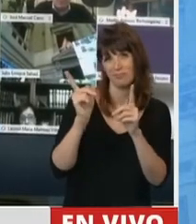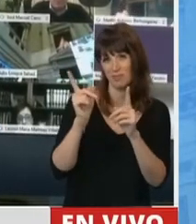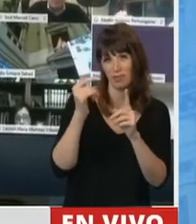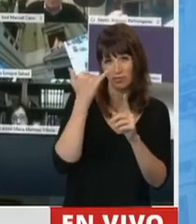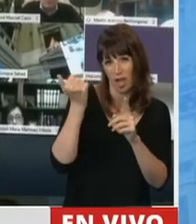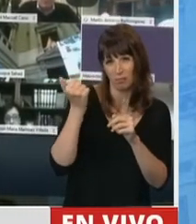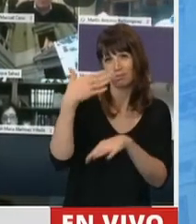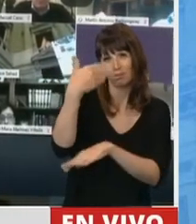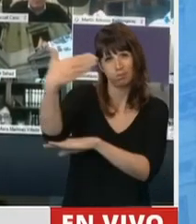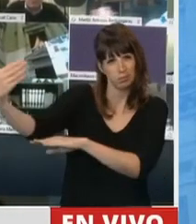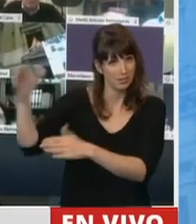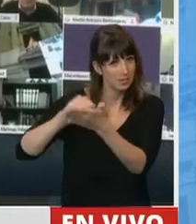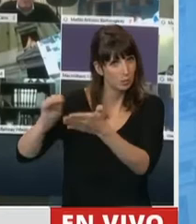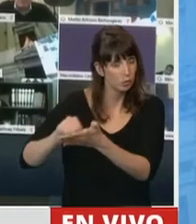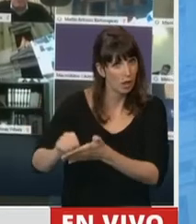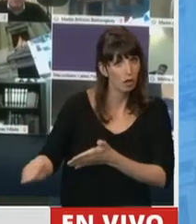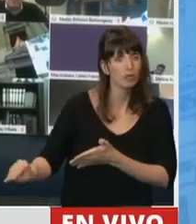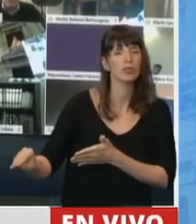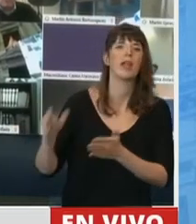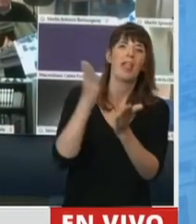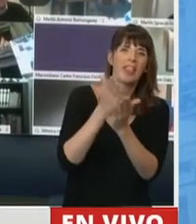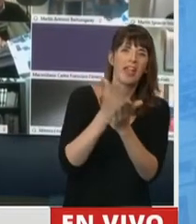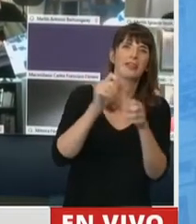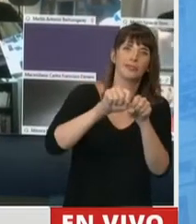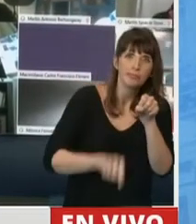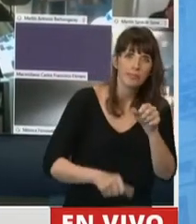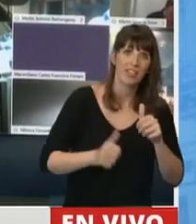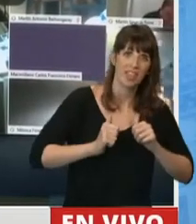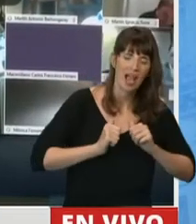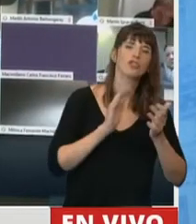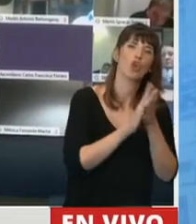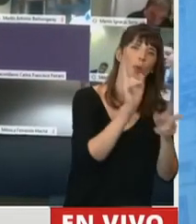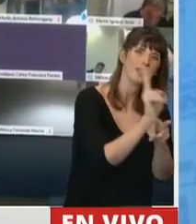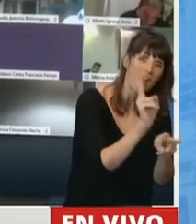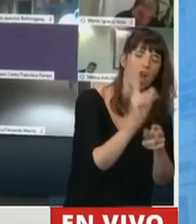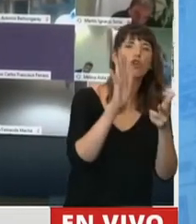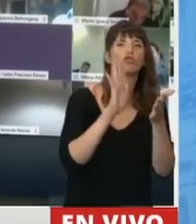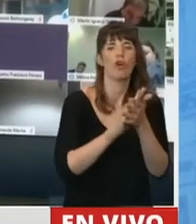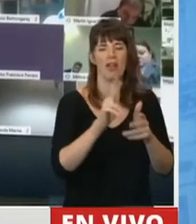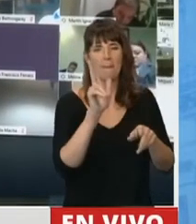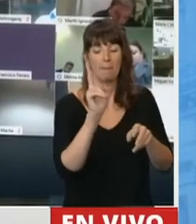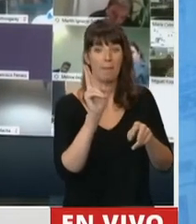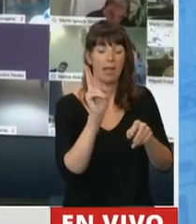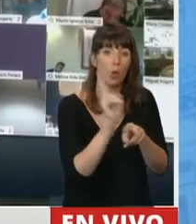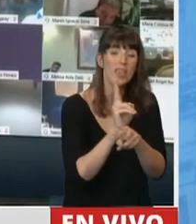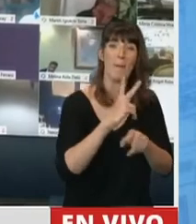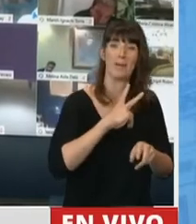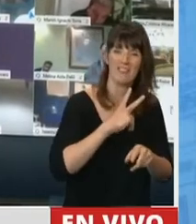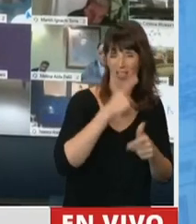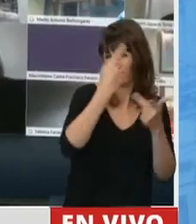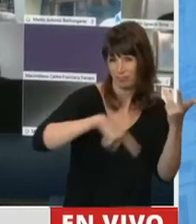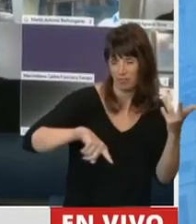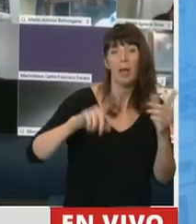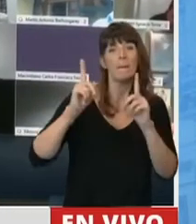los que me han antecedido en la palabra, como el derecho a la desconexión, el tema del cuidado, el tema de la intimidad. Pero también quiero felicitar